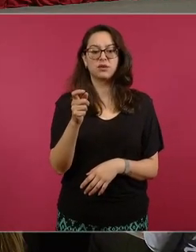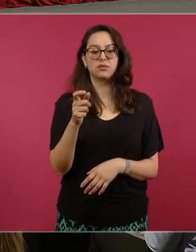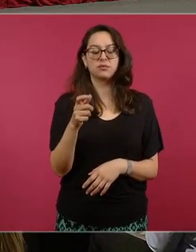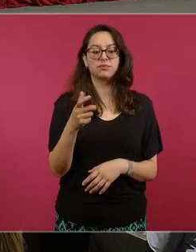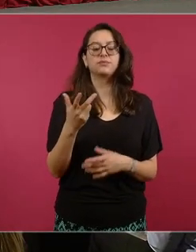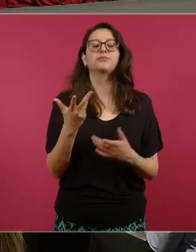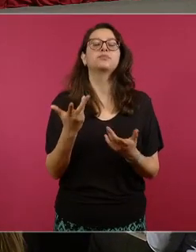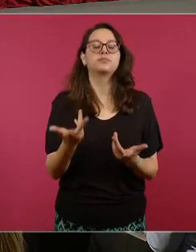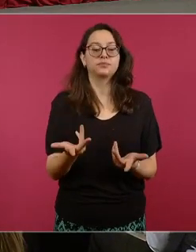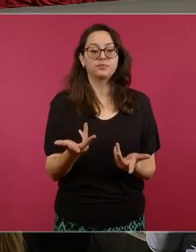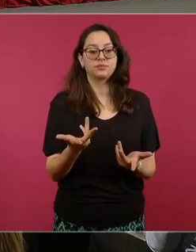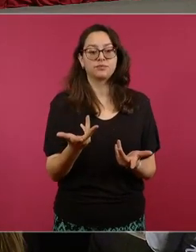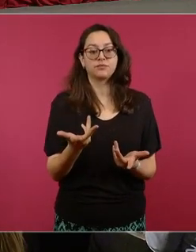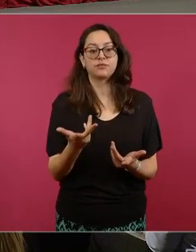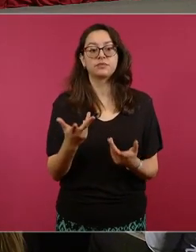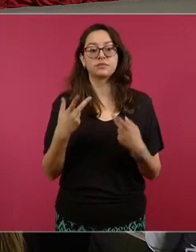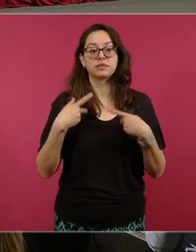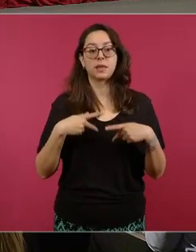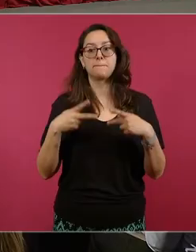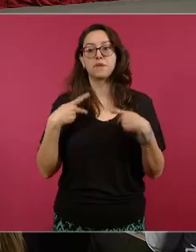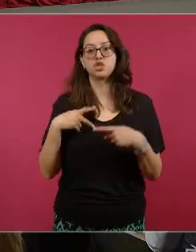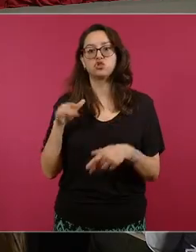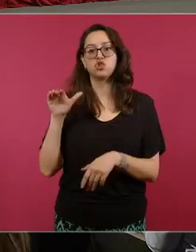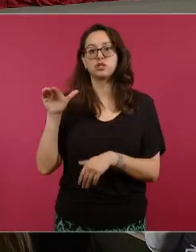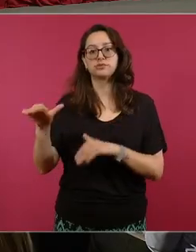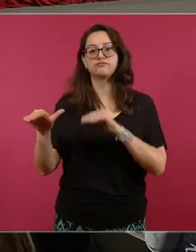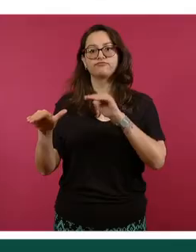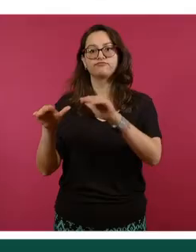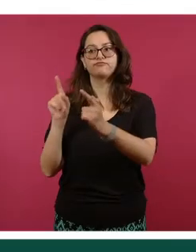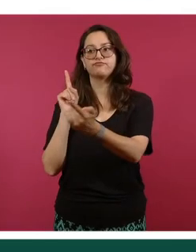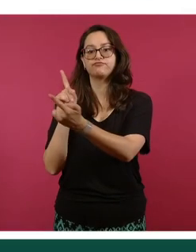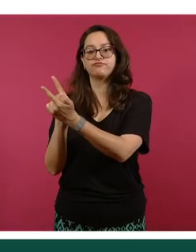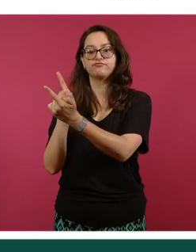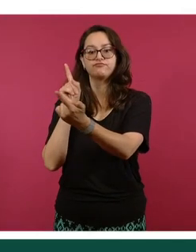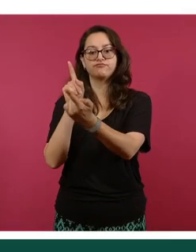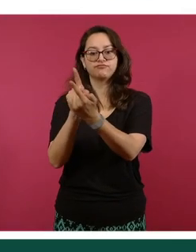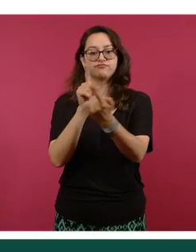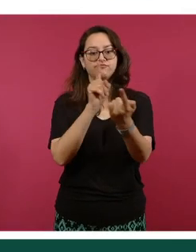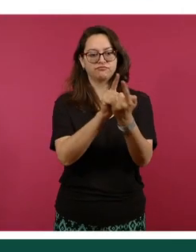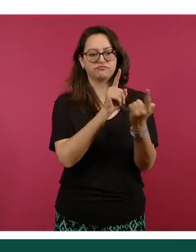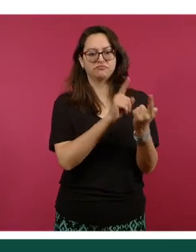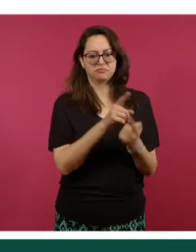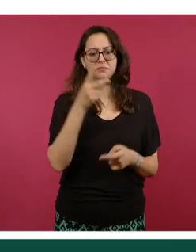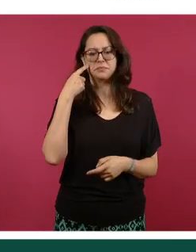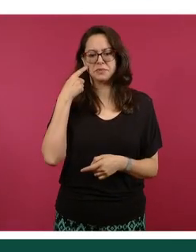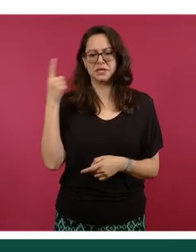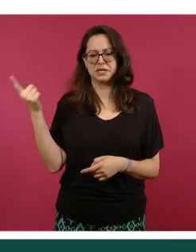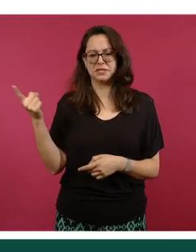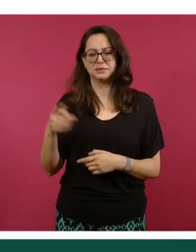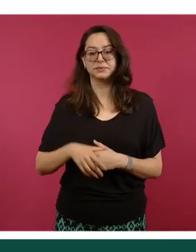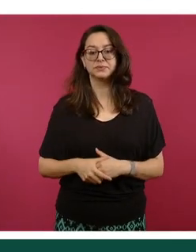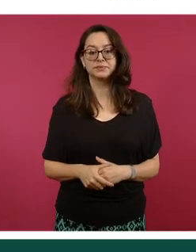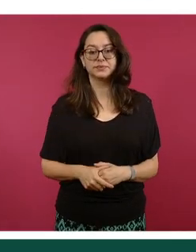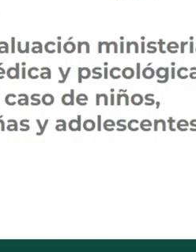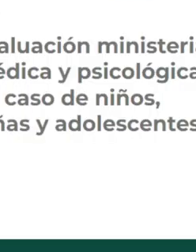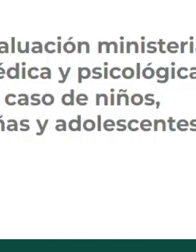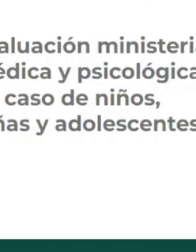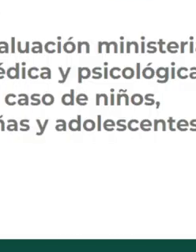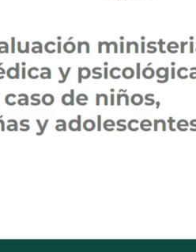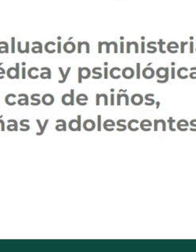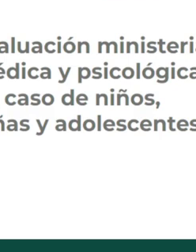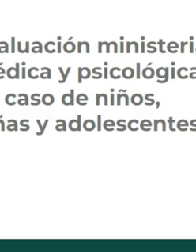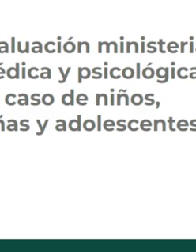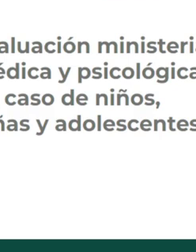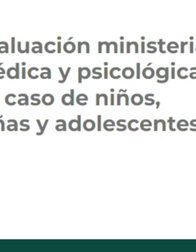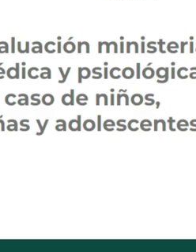aterriza con el contacto directo con las personas sobre las cuales hay presunción de vida a